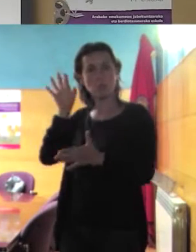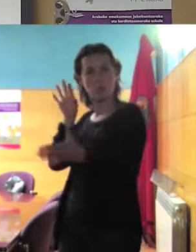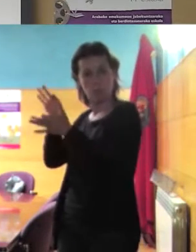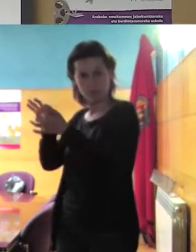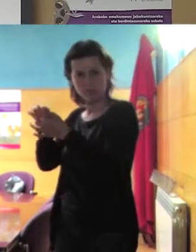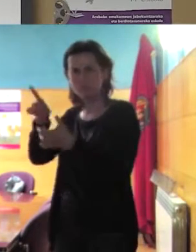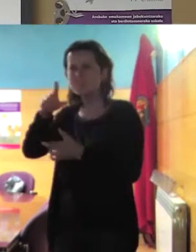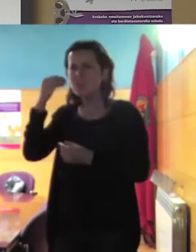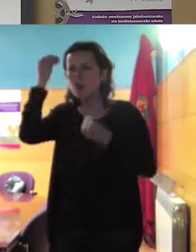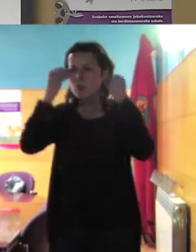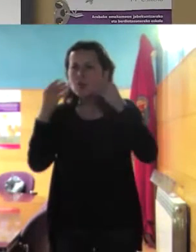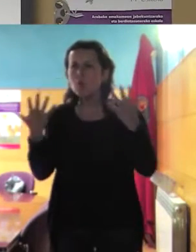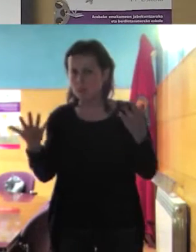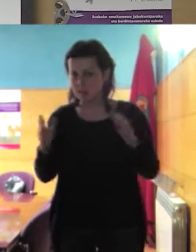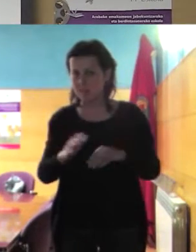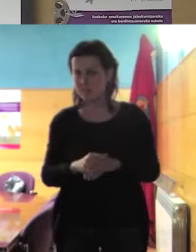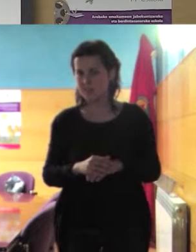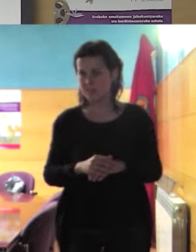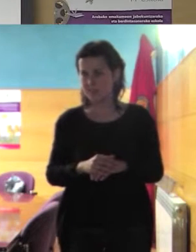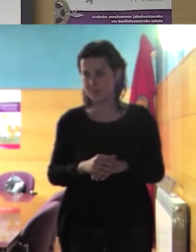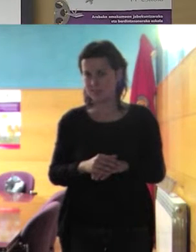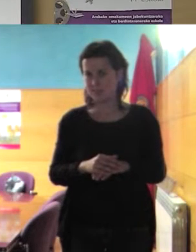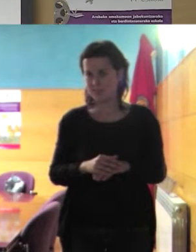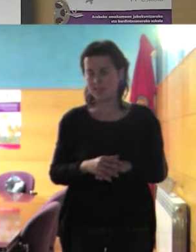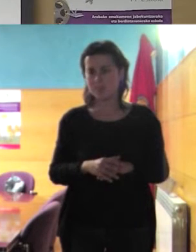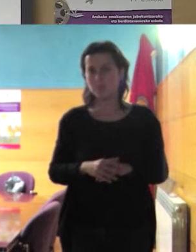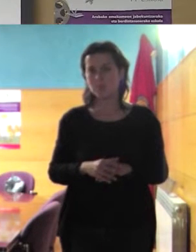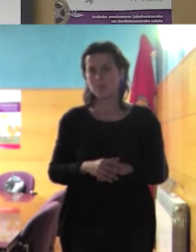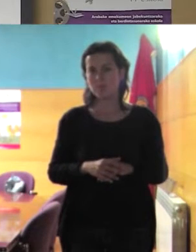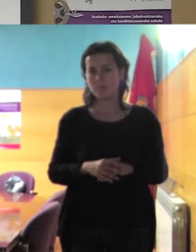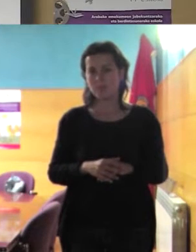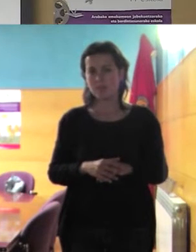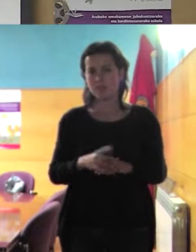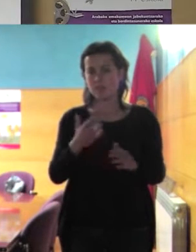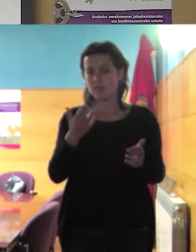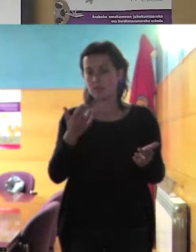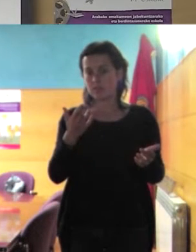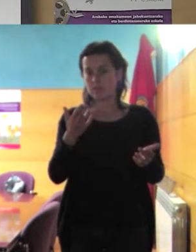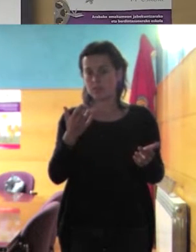Esperar, esperar menos coherente con la comodidad